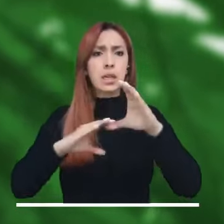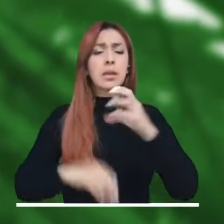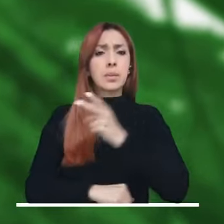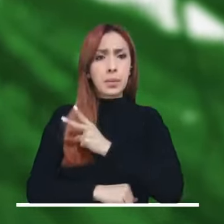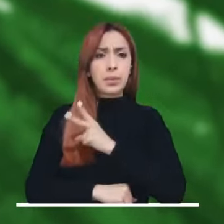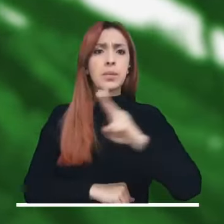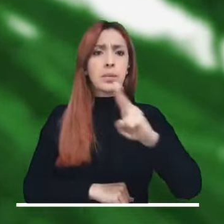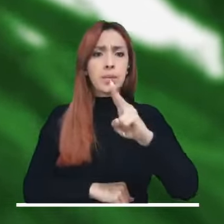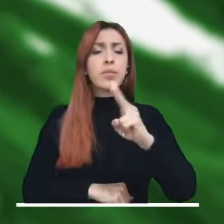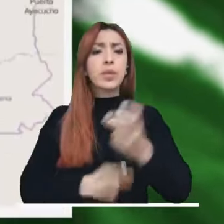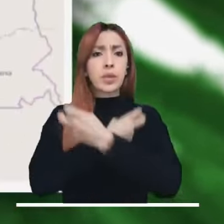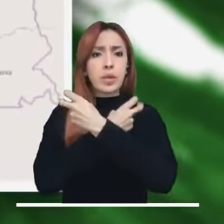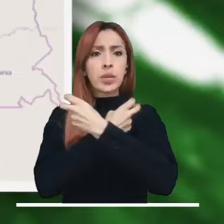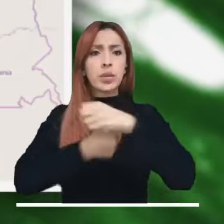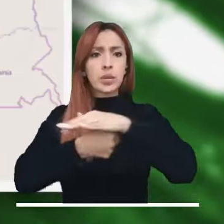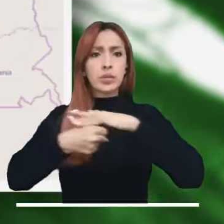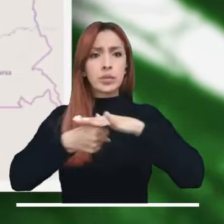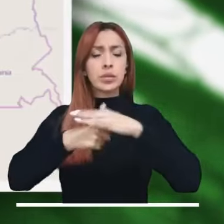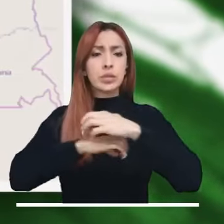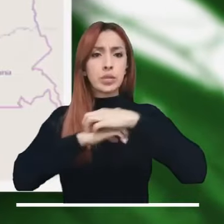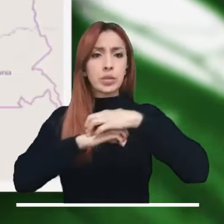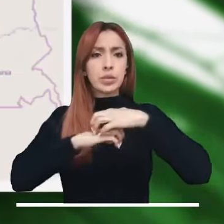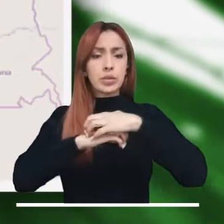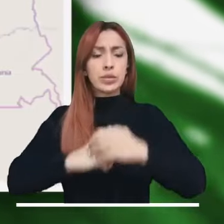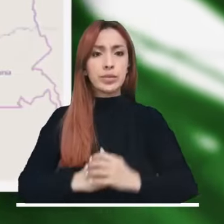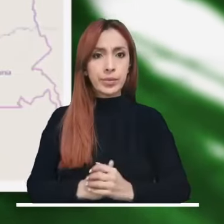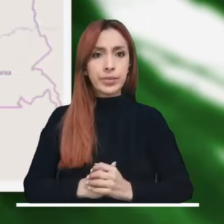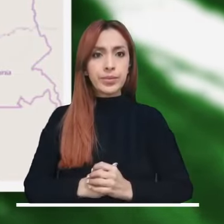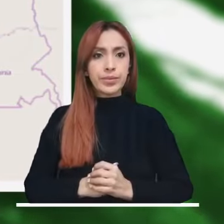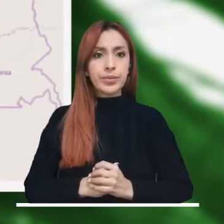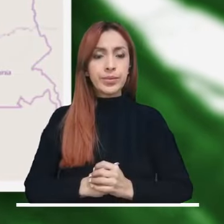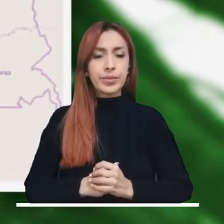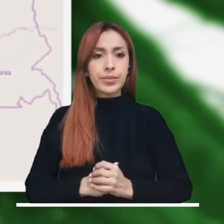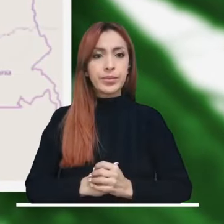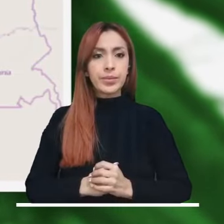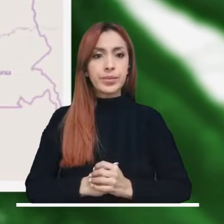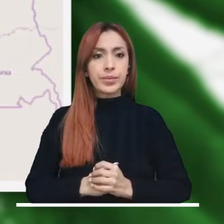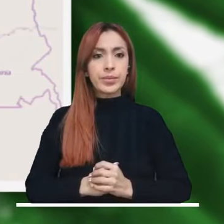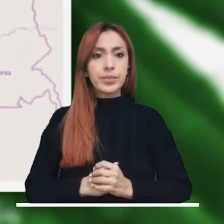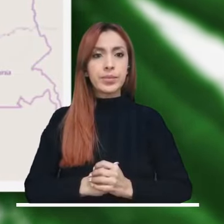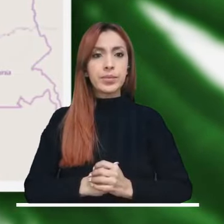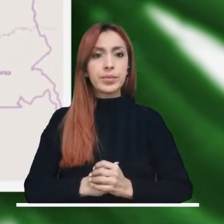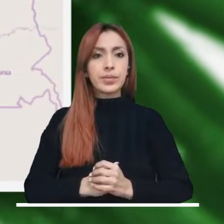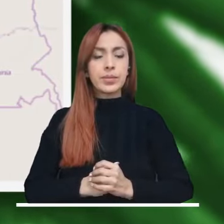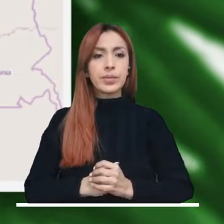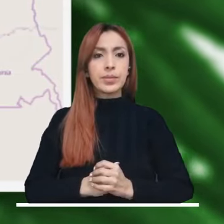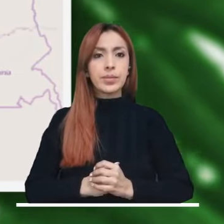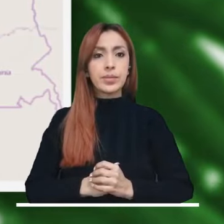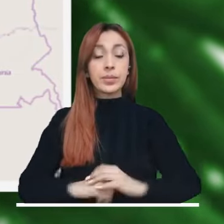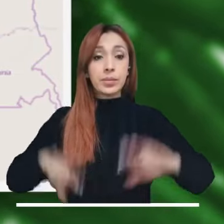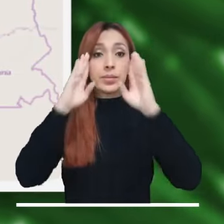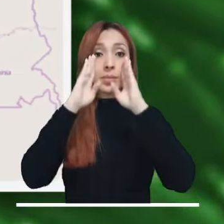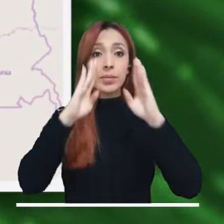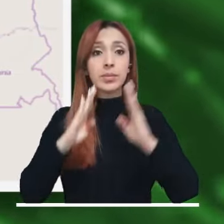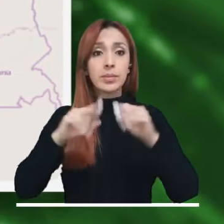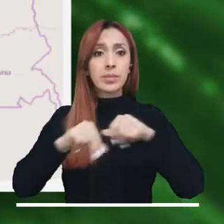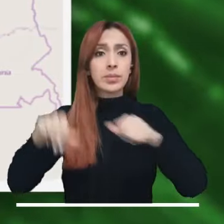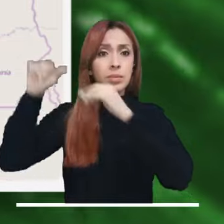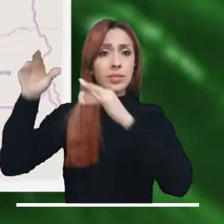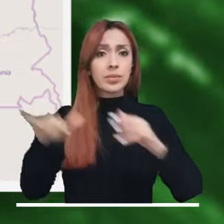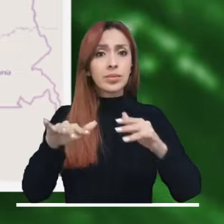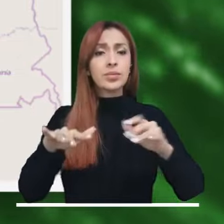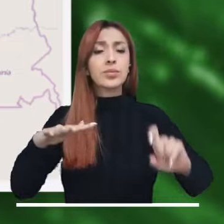La probabilidad de incendios se mantiene alta en Nariño, Cauca, Valle del Cauca, Huila, Cundinamarca y Tolima.